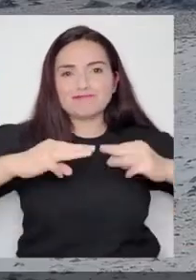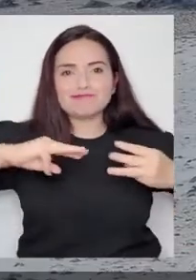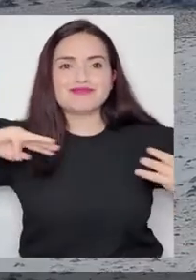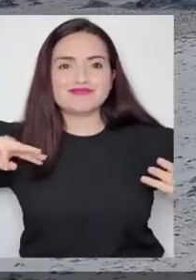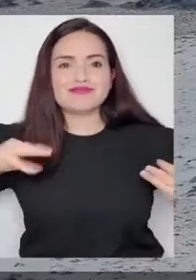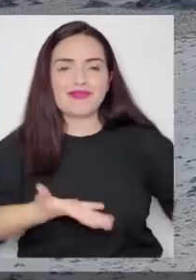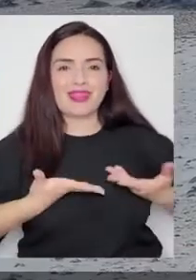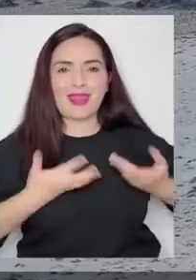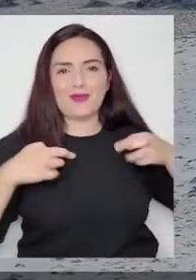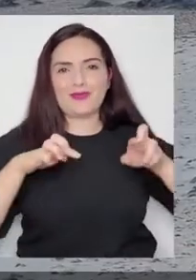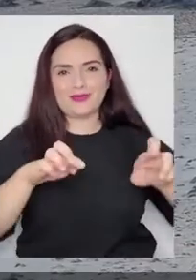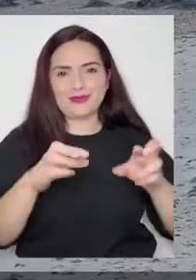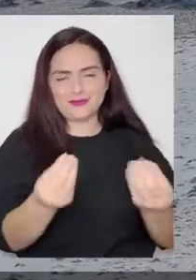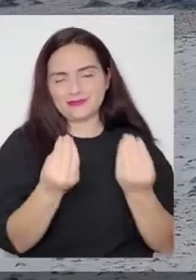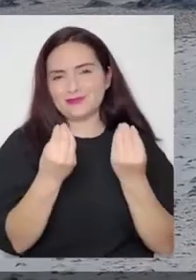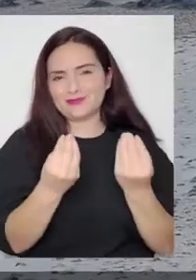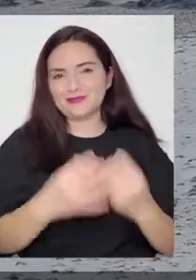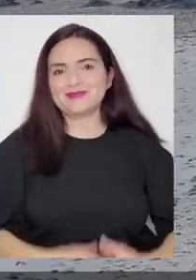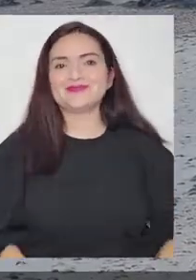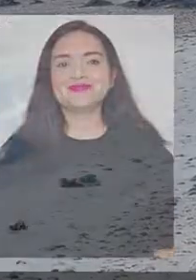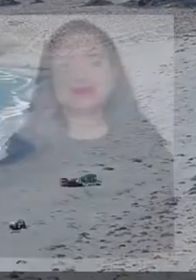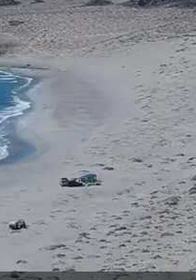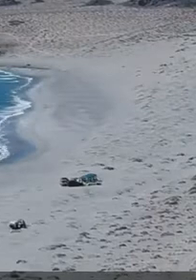metodología, nos brinda una tremenda oportunidad.